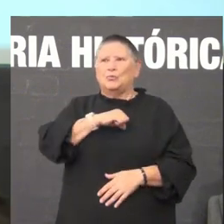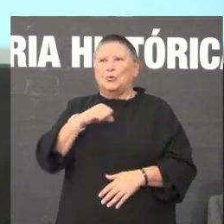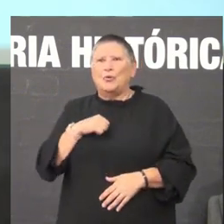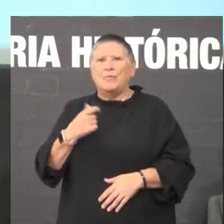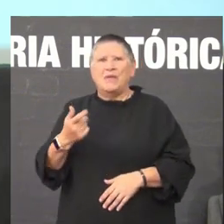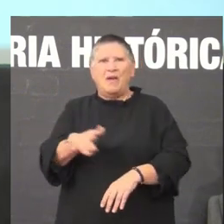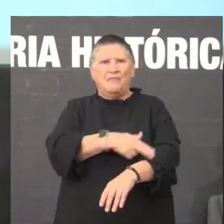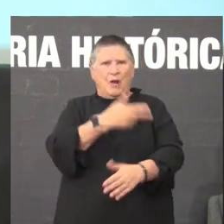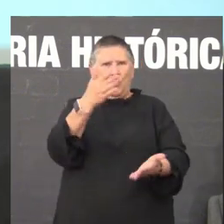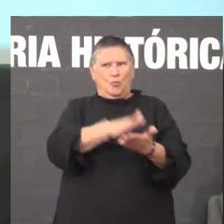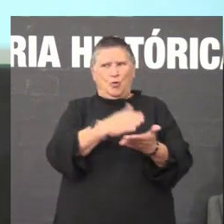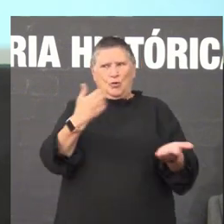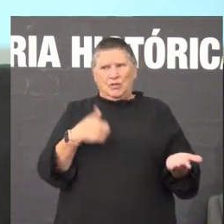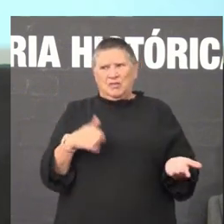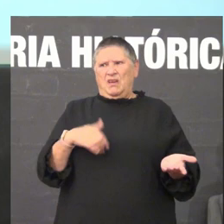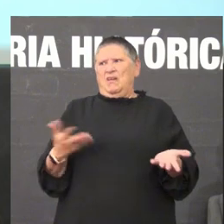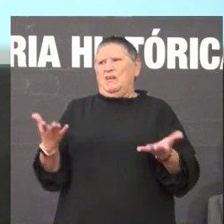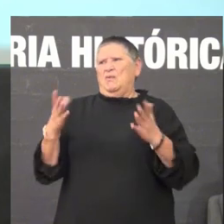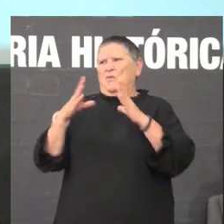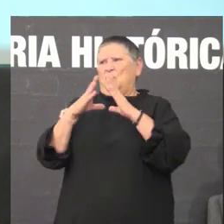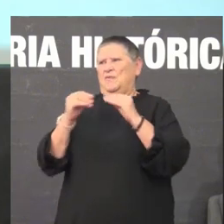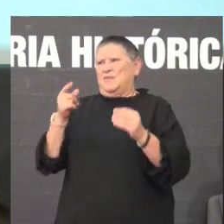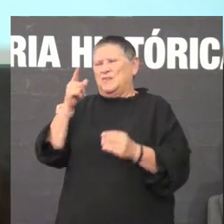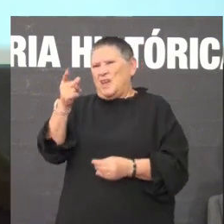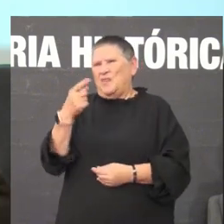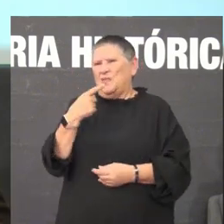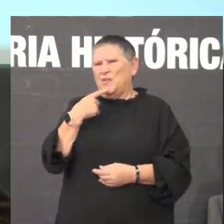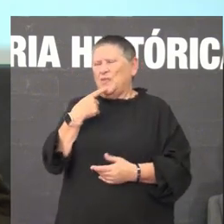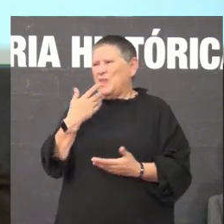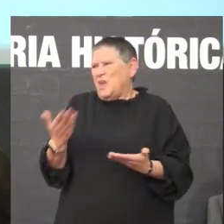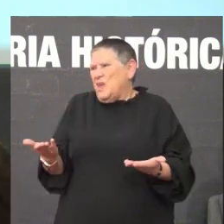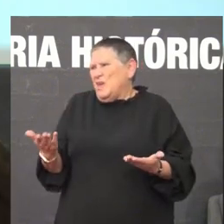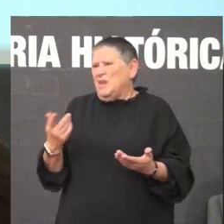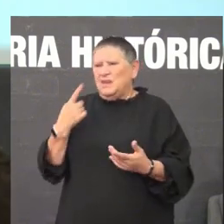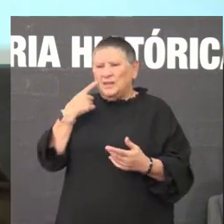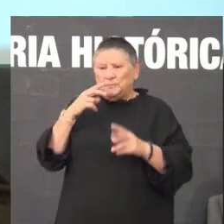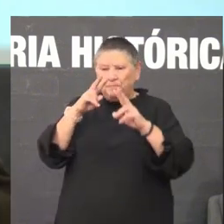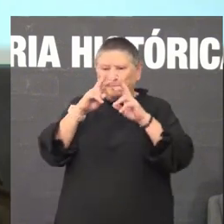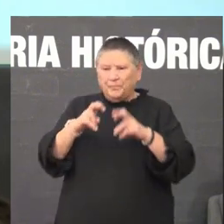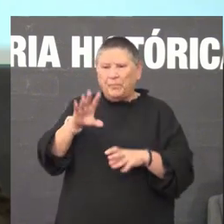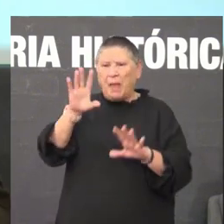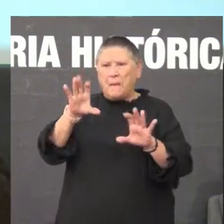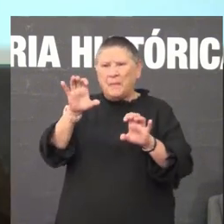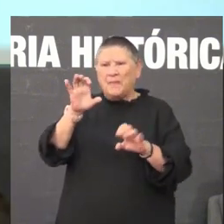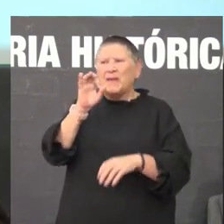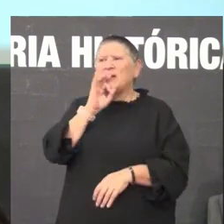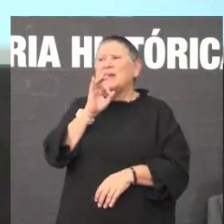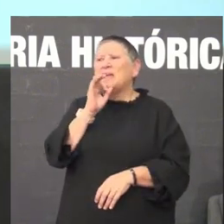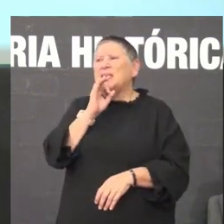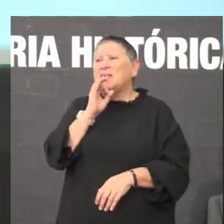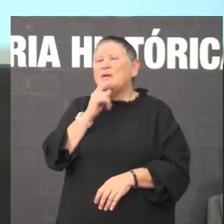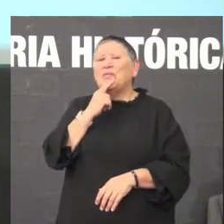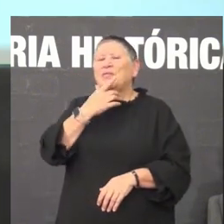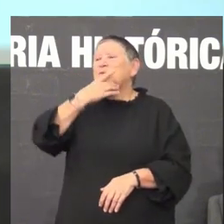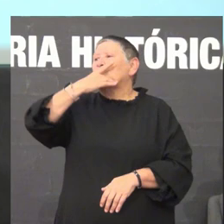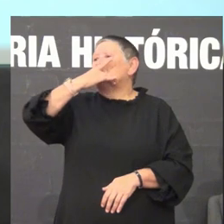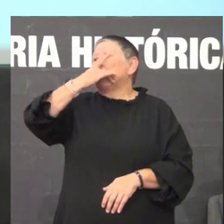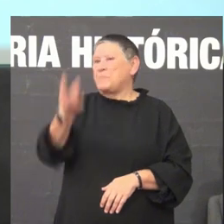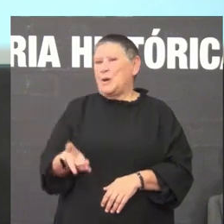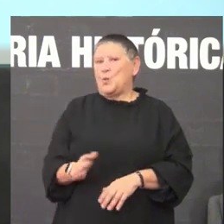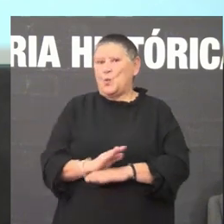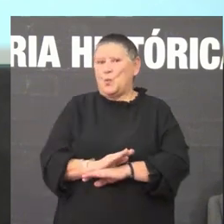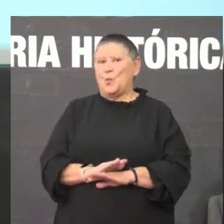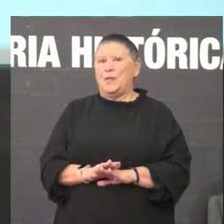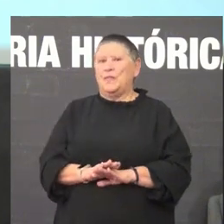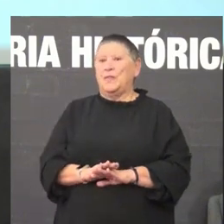universidades e que os datos que dan oficiais as universidades de aprendizaxe en galego é unha vergoña e